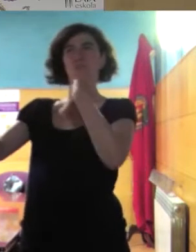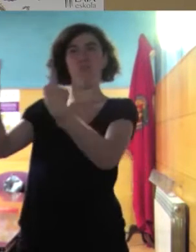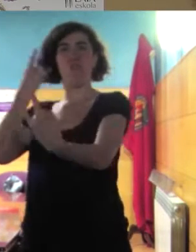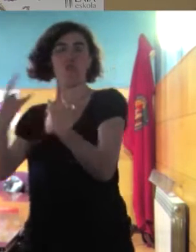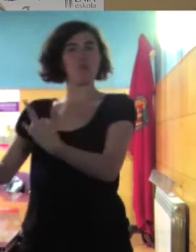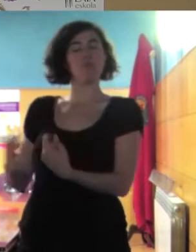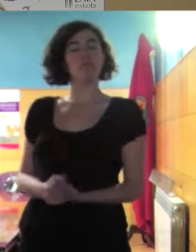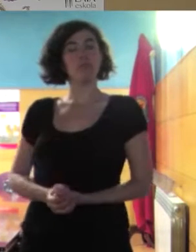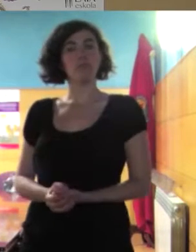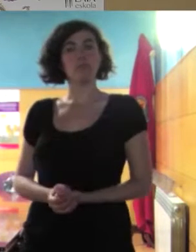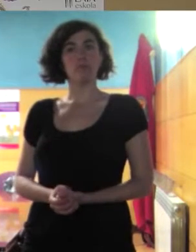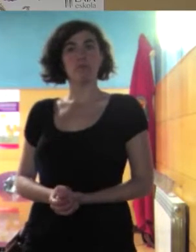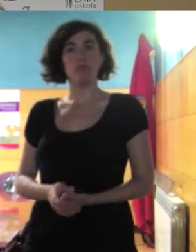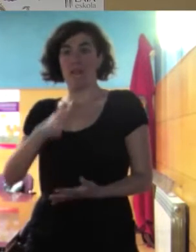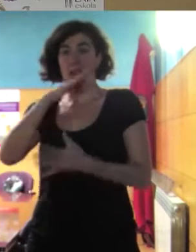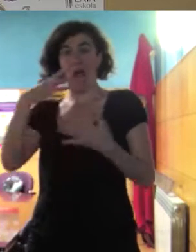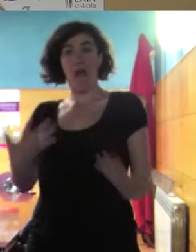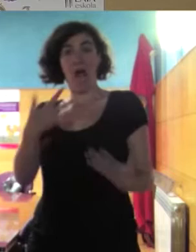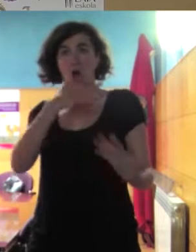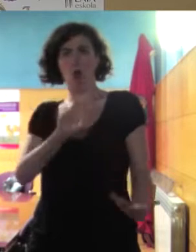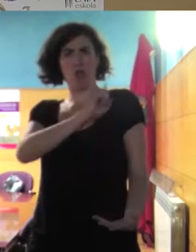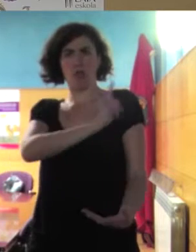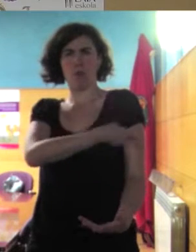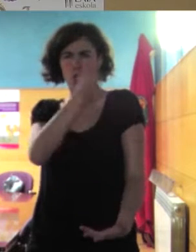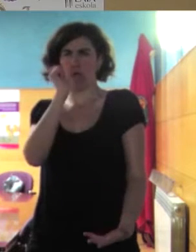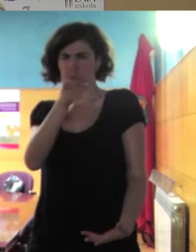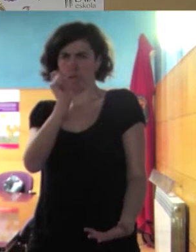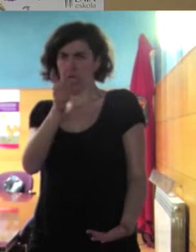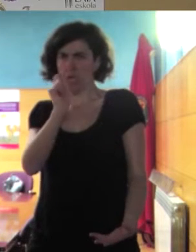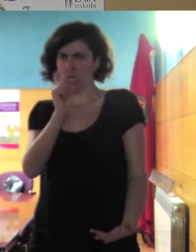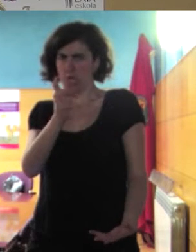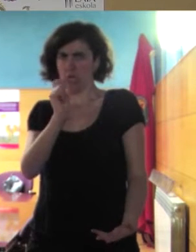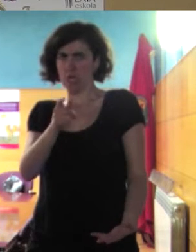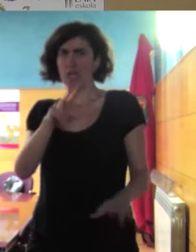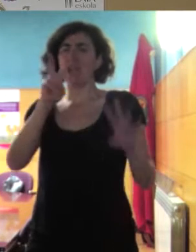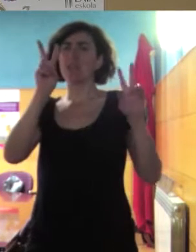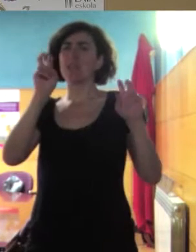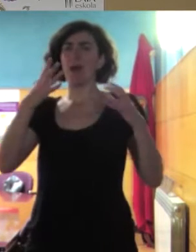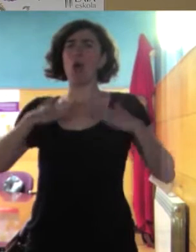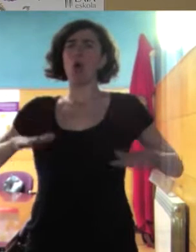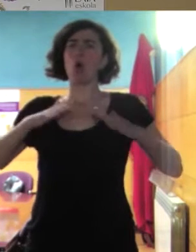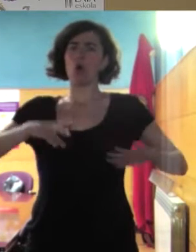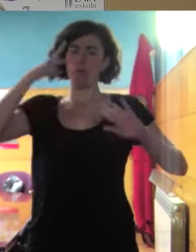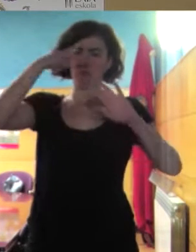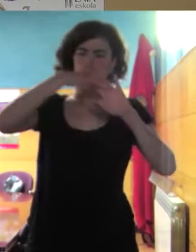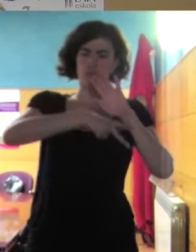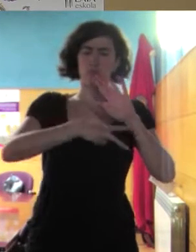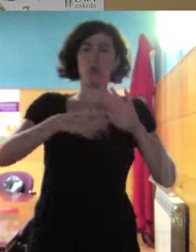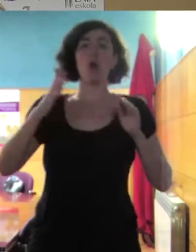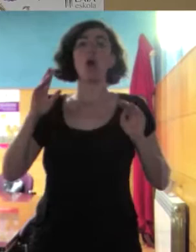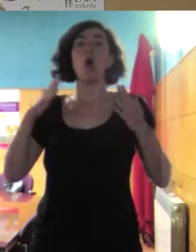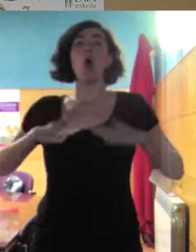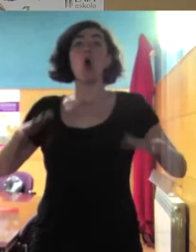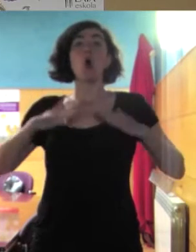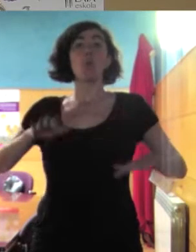bueno esto está pasando ahora en muchos deportes que se está normativizando la equipación femenina de manera que tenga menos